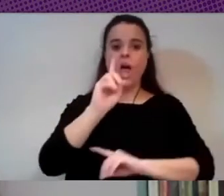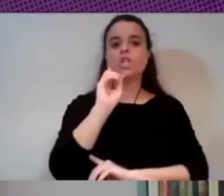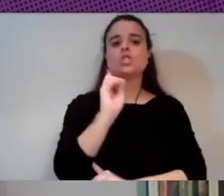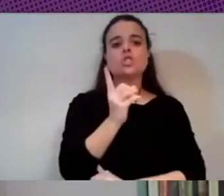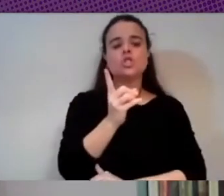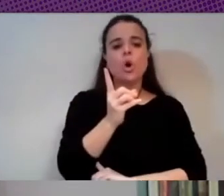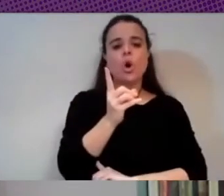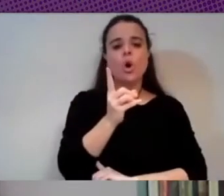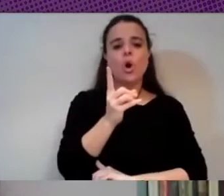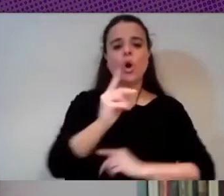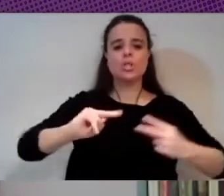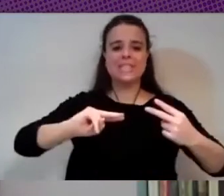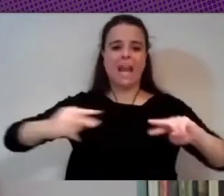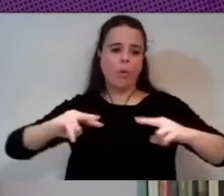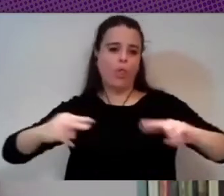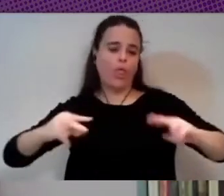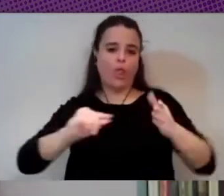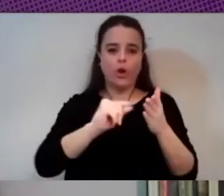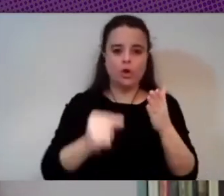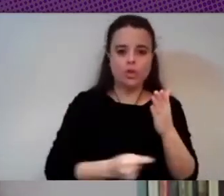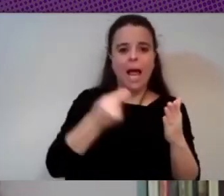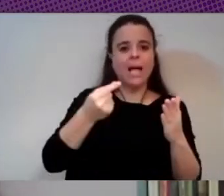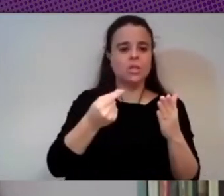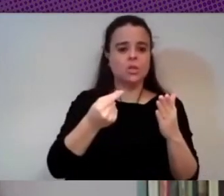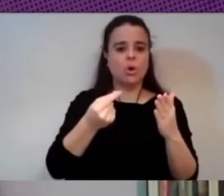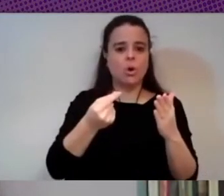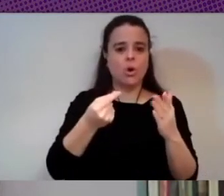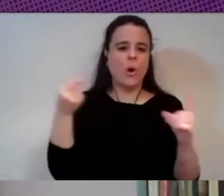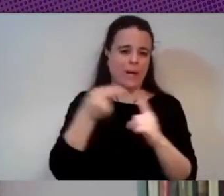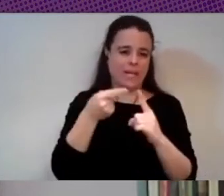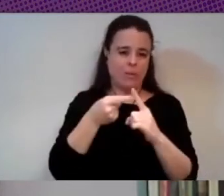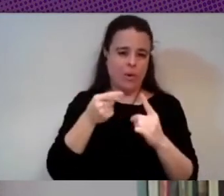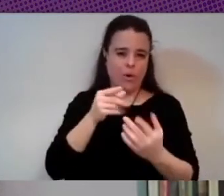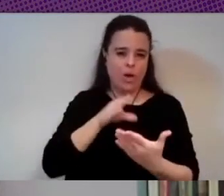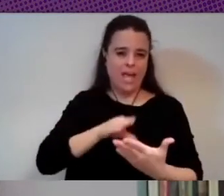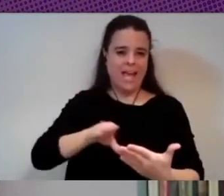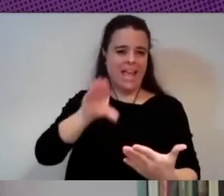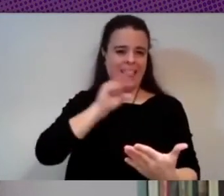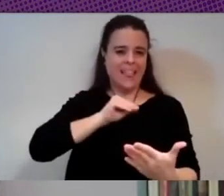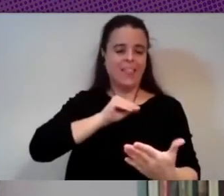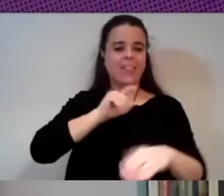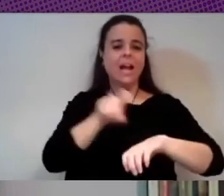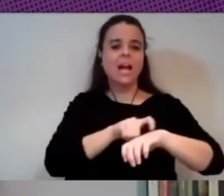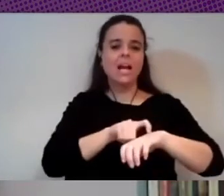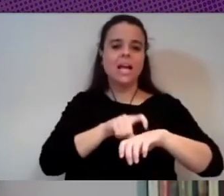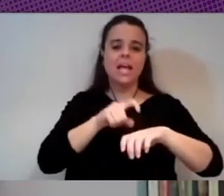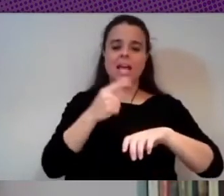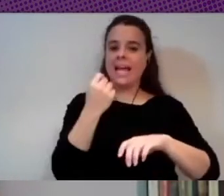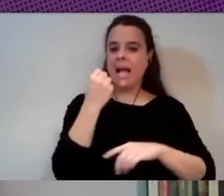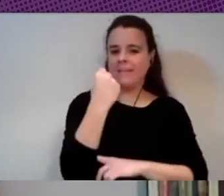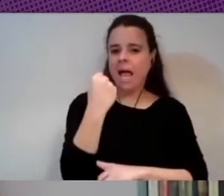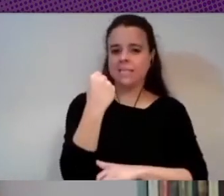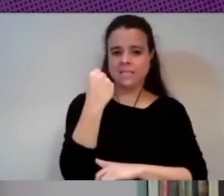o el requerimiento y haciendo inteligible el carácter capitalista colonialista y patriarcal de esas